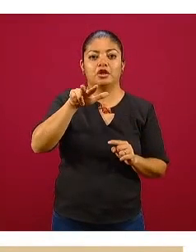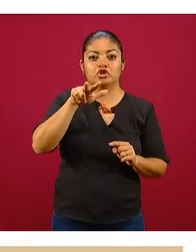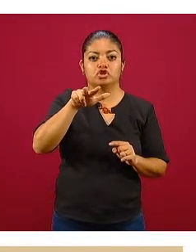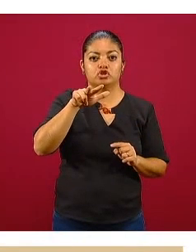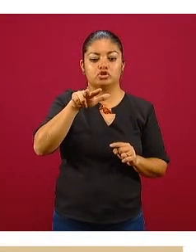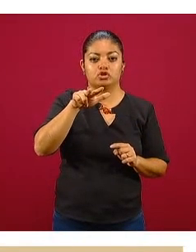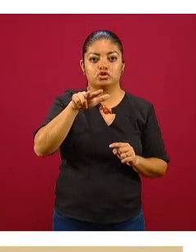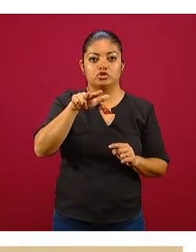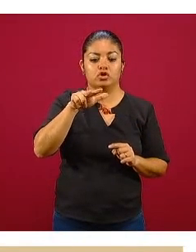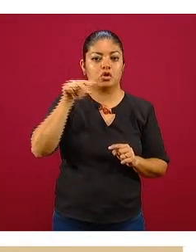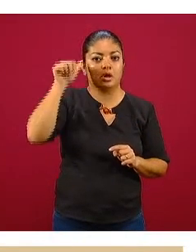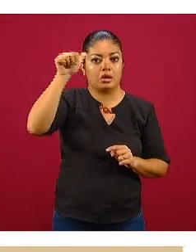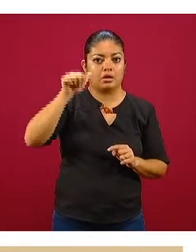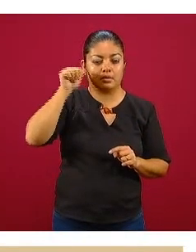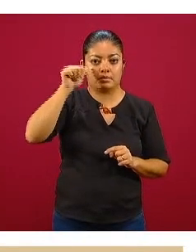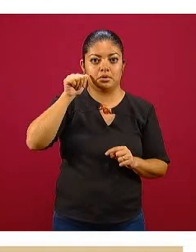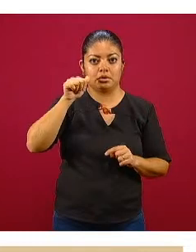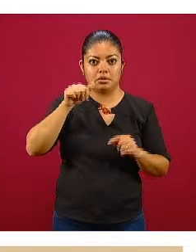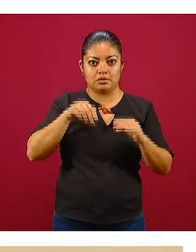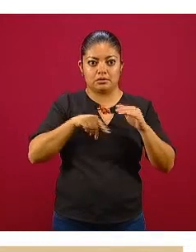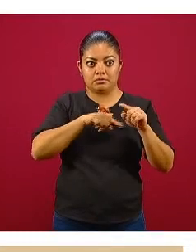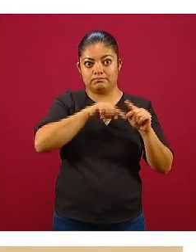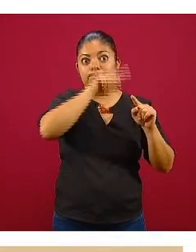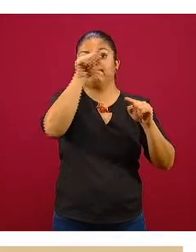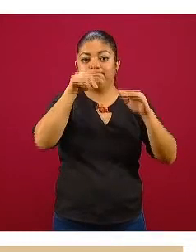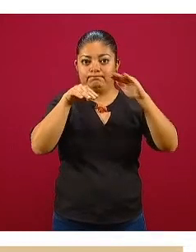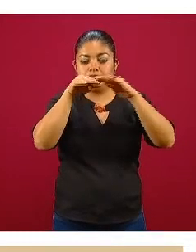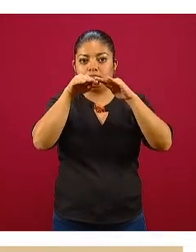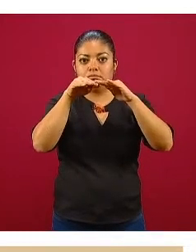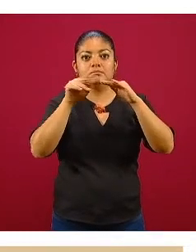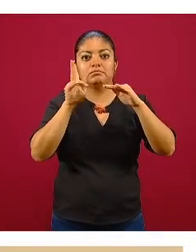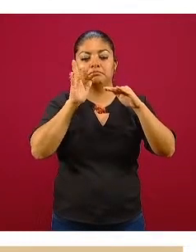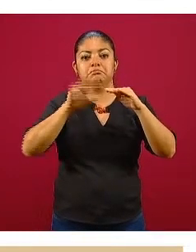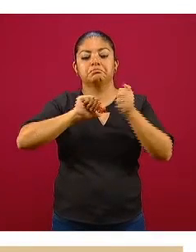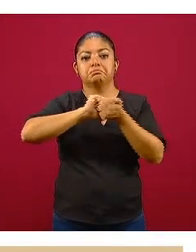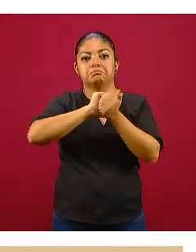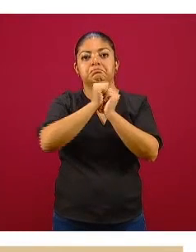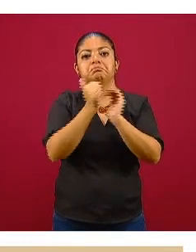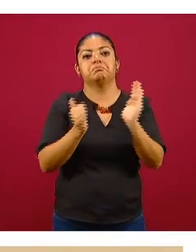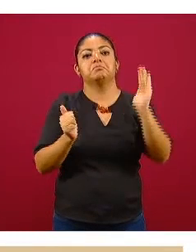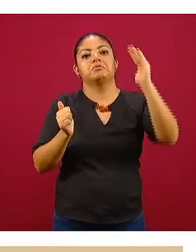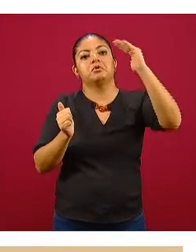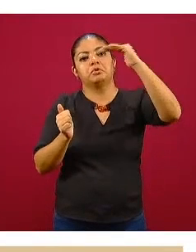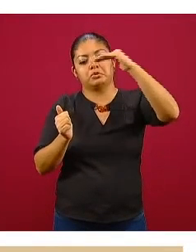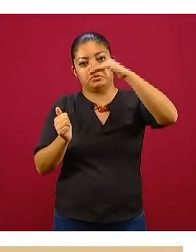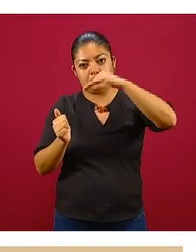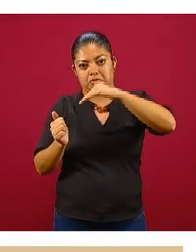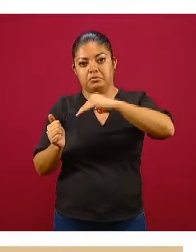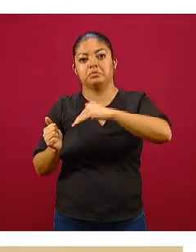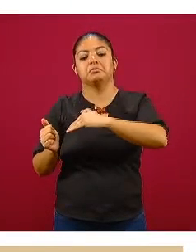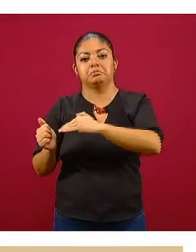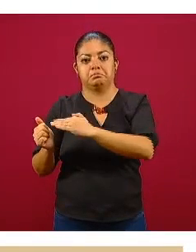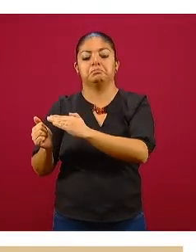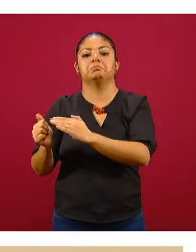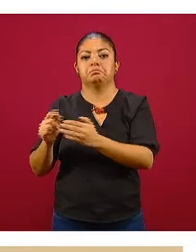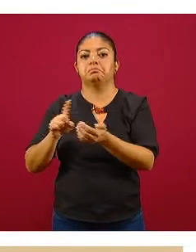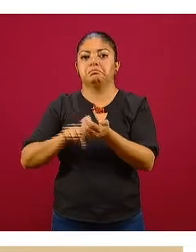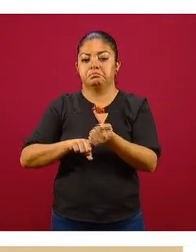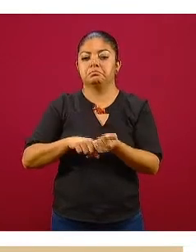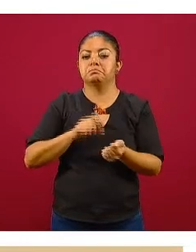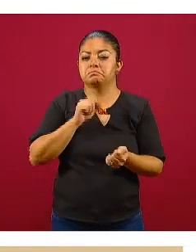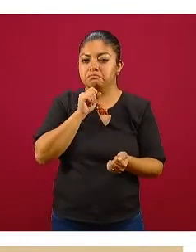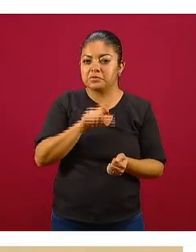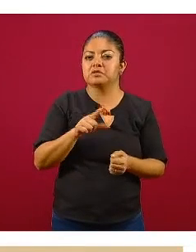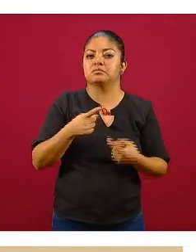abril y vemos en la parte posterior ya un descenso que sigue generalmente el patrón de la predicción.